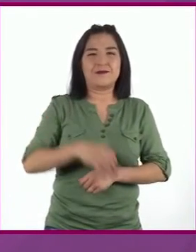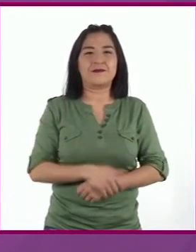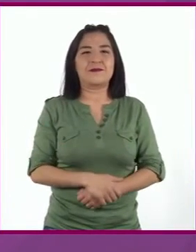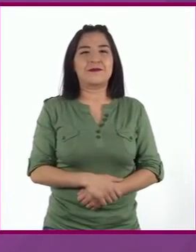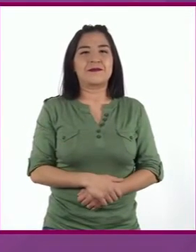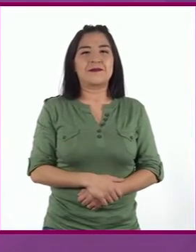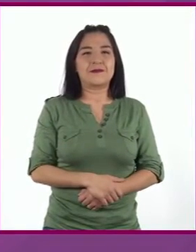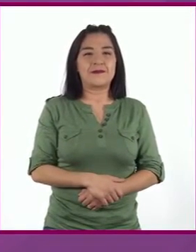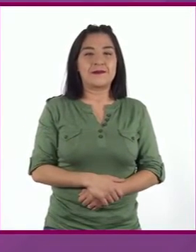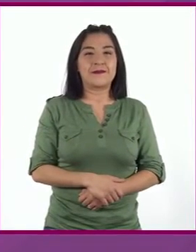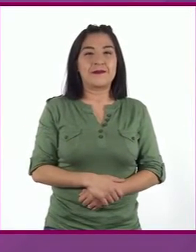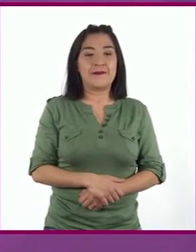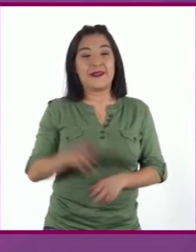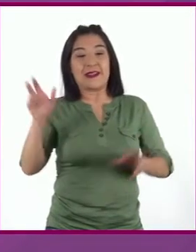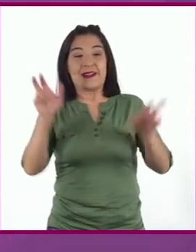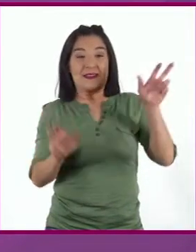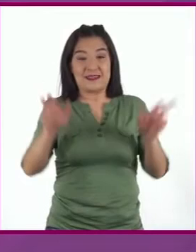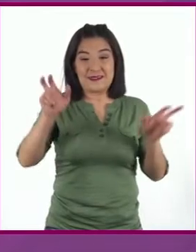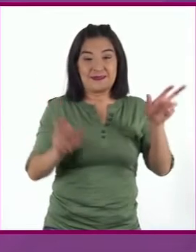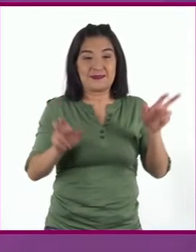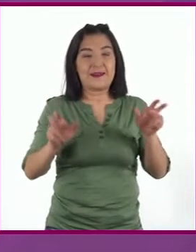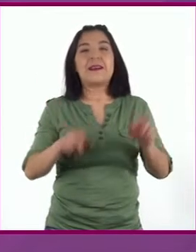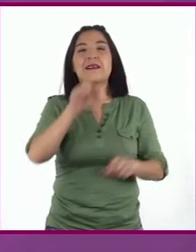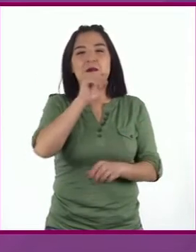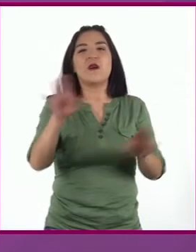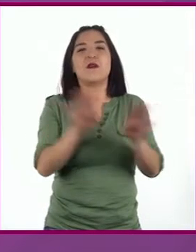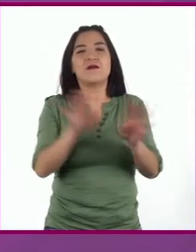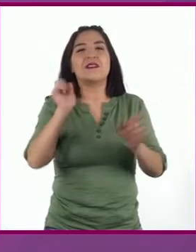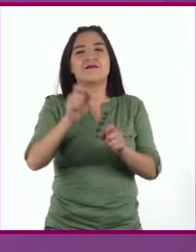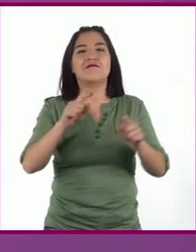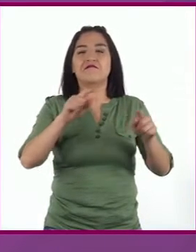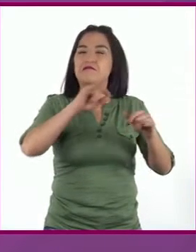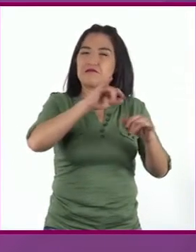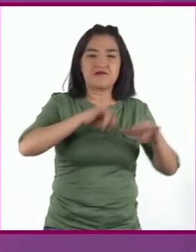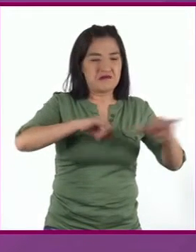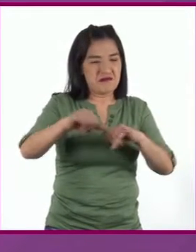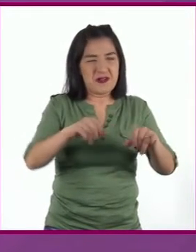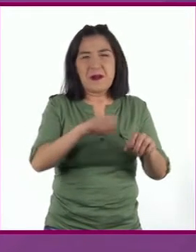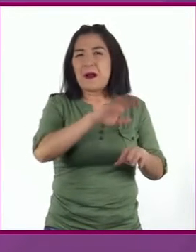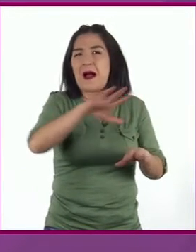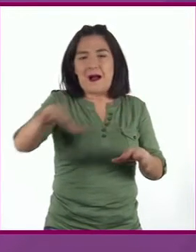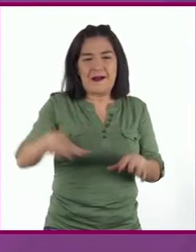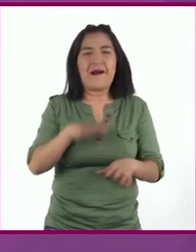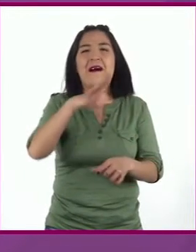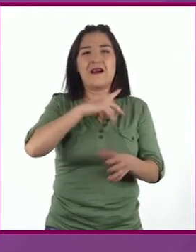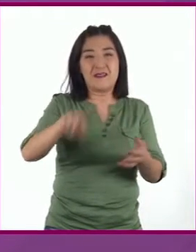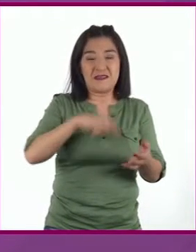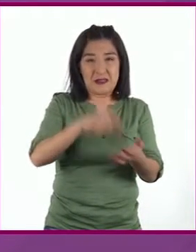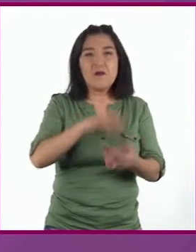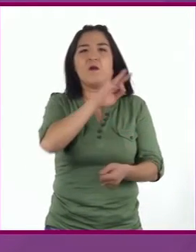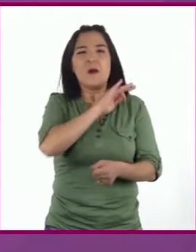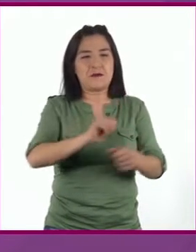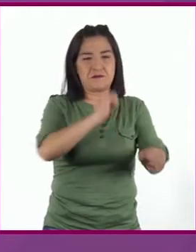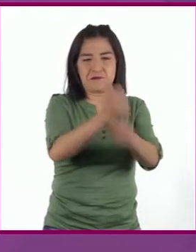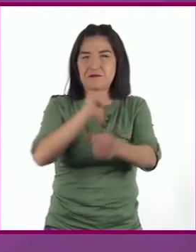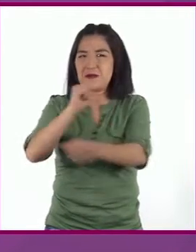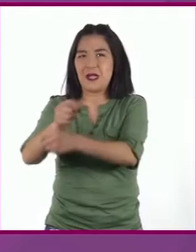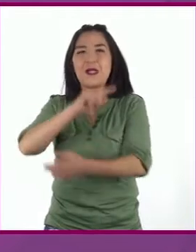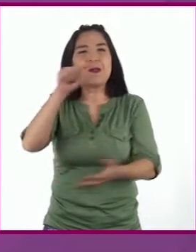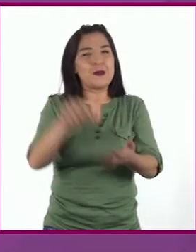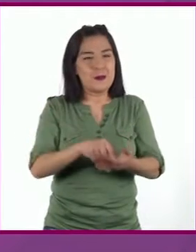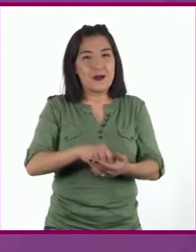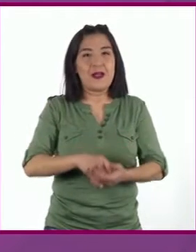Los escarabainai presentan amplia distribución geográfica y pueden llegar a colonizar una gran variedad de hábitats